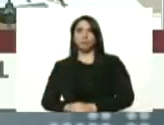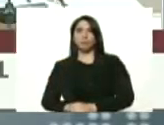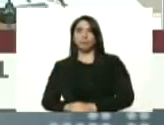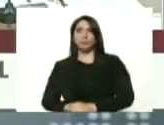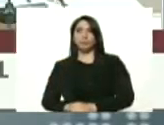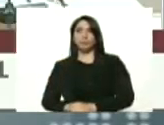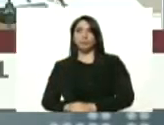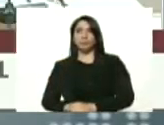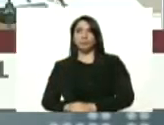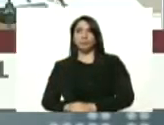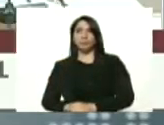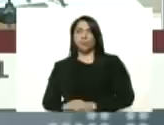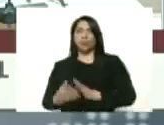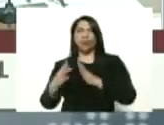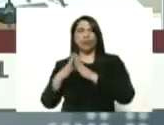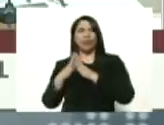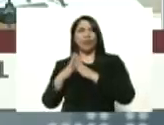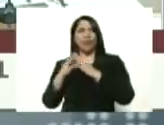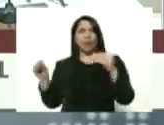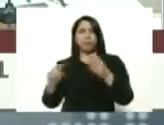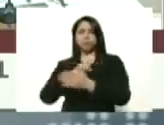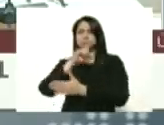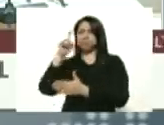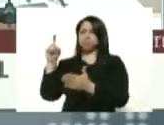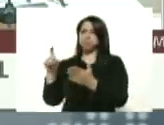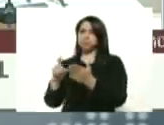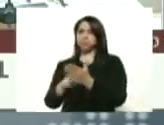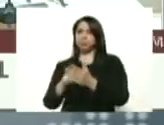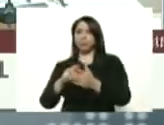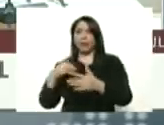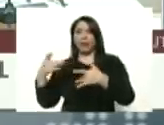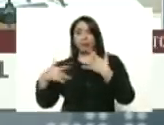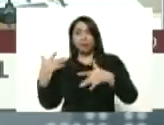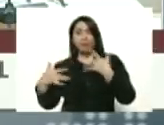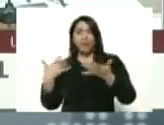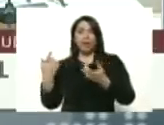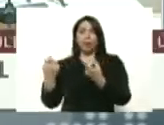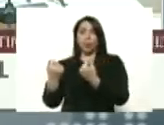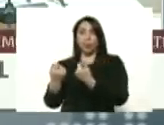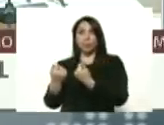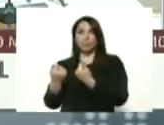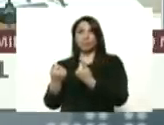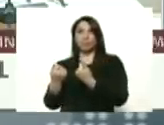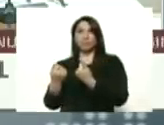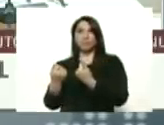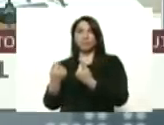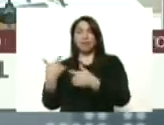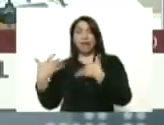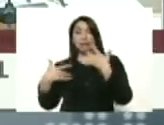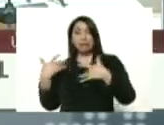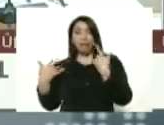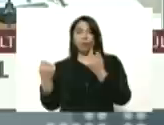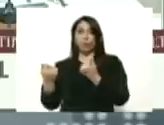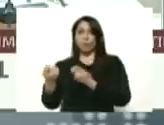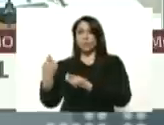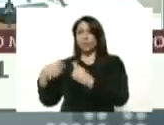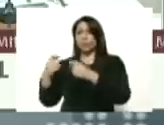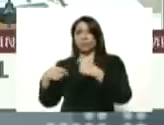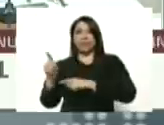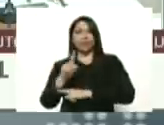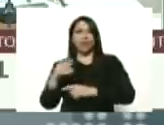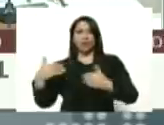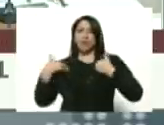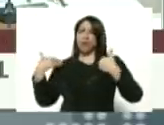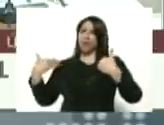y todo lo que tiene que ver con la actividad económica que la actividad económica comercial no vaya a